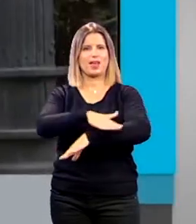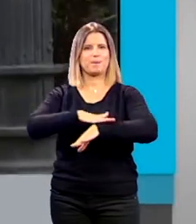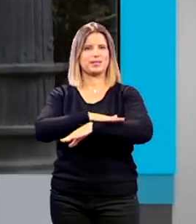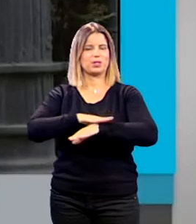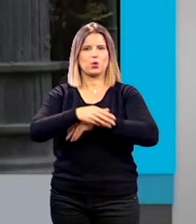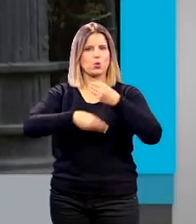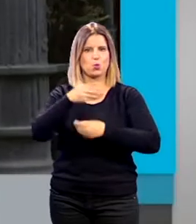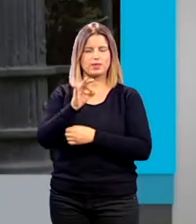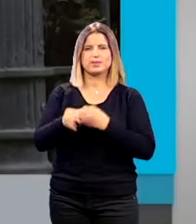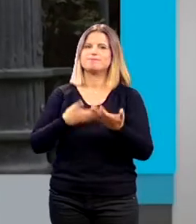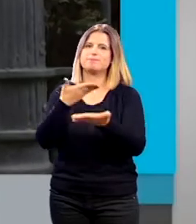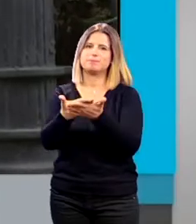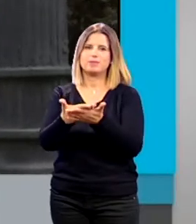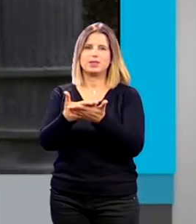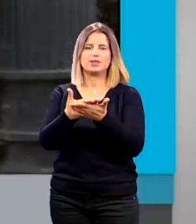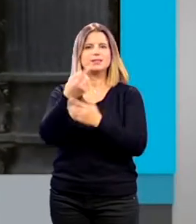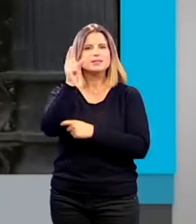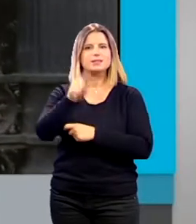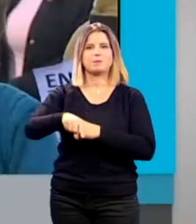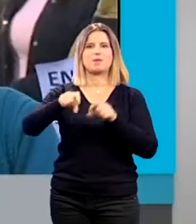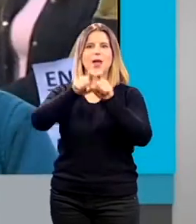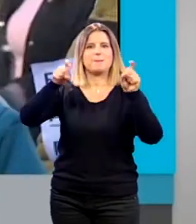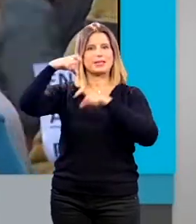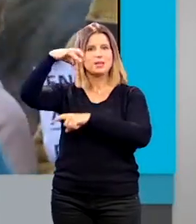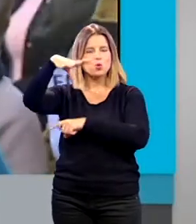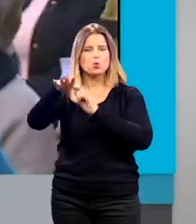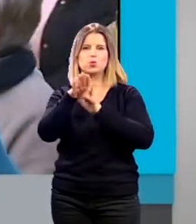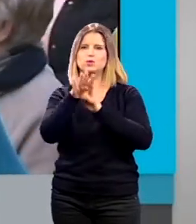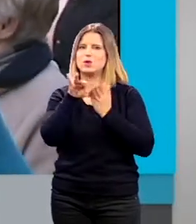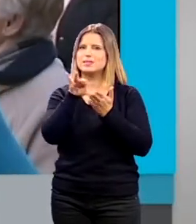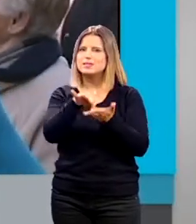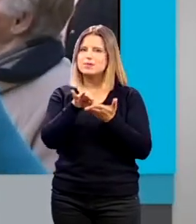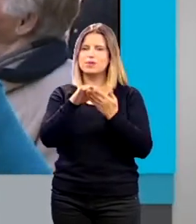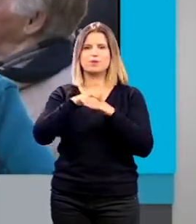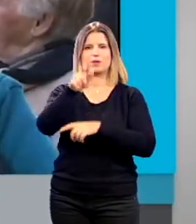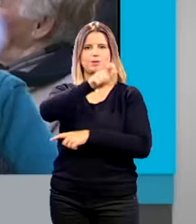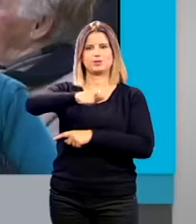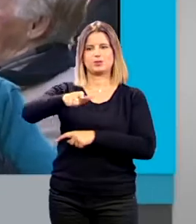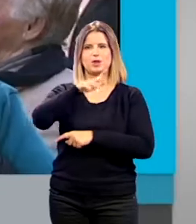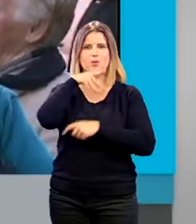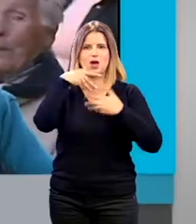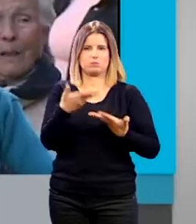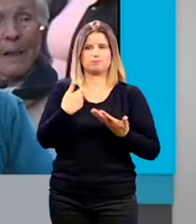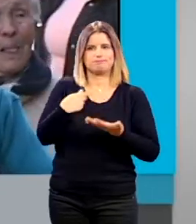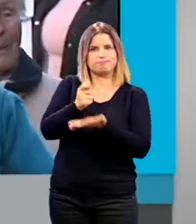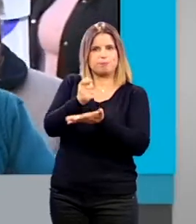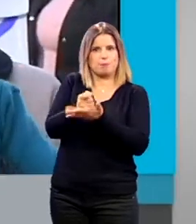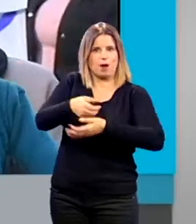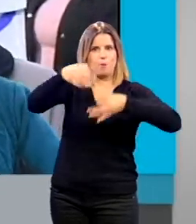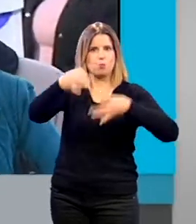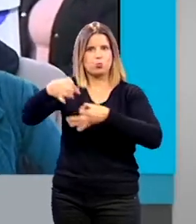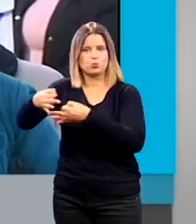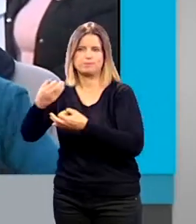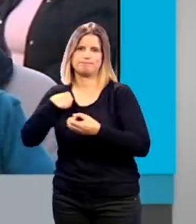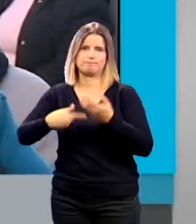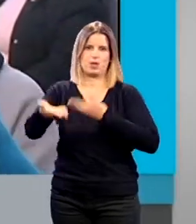Vuelven a pedir a la compañía distribuidora que dé el servicio que tienen que dar a las personas al corriente del pago, que mejore su red de